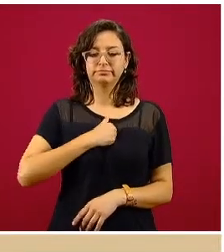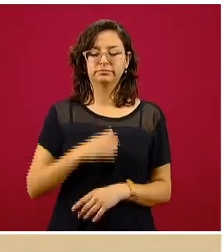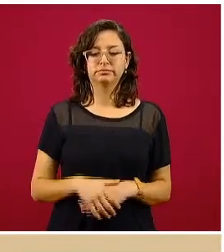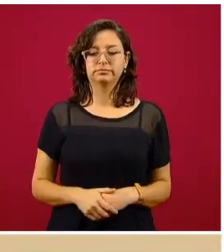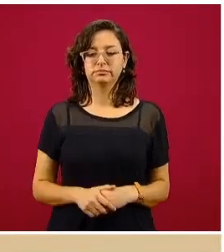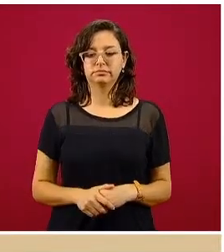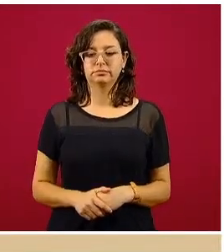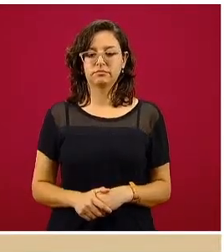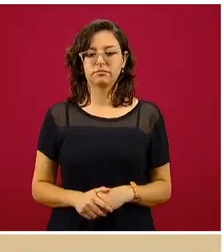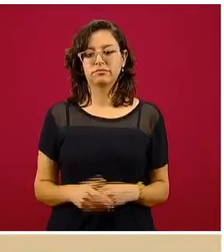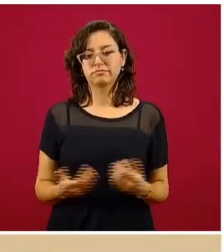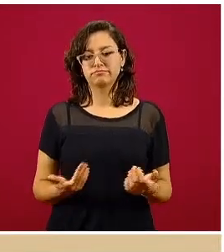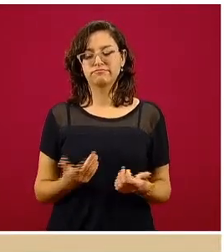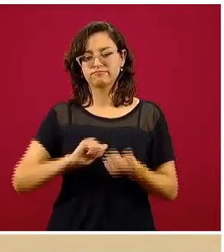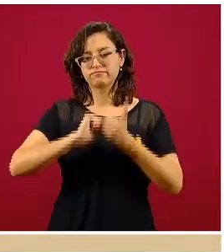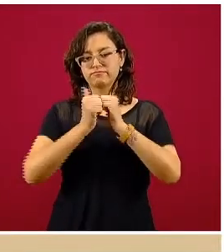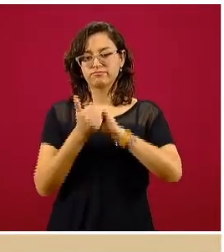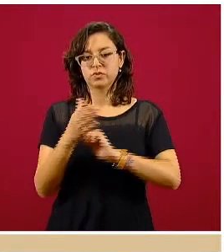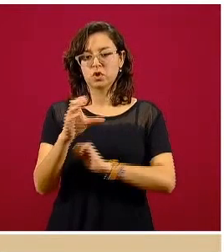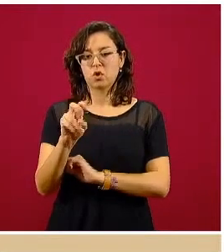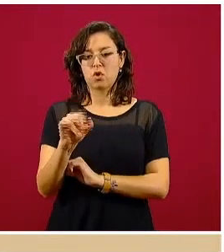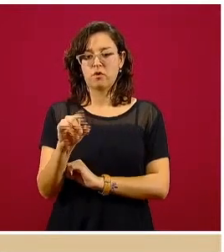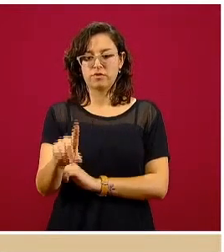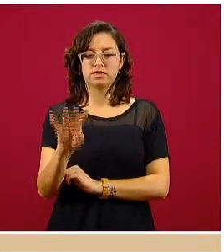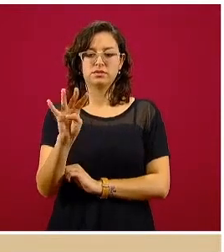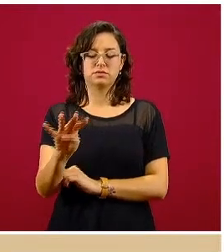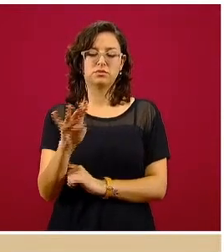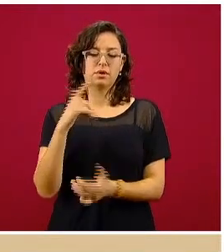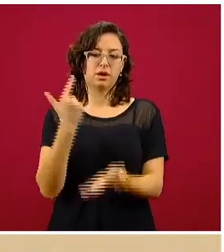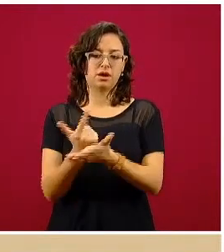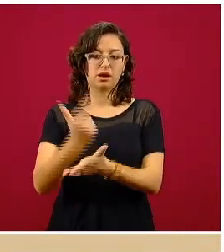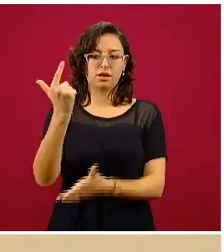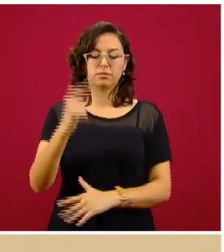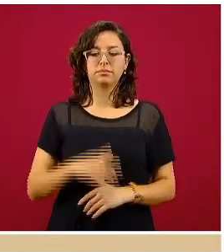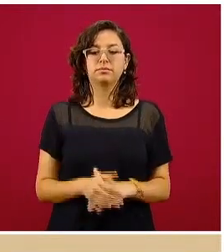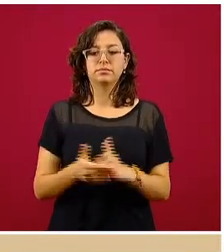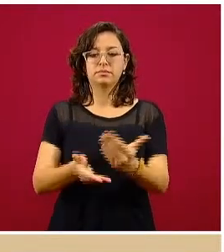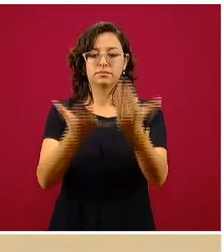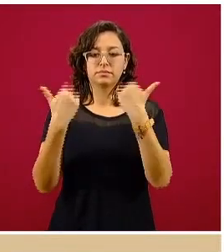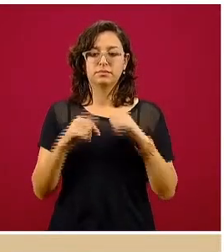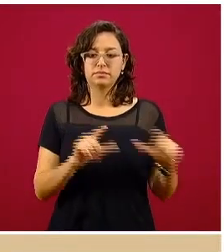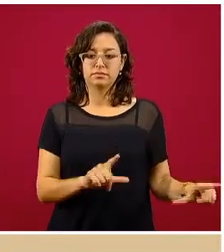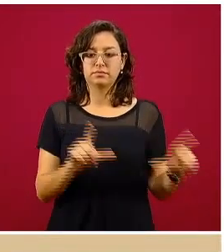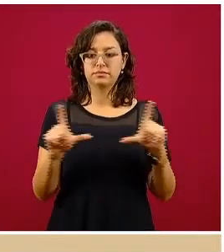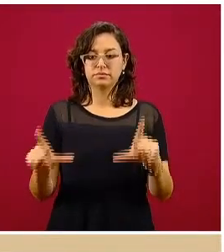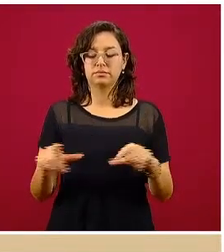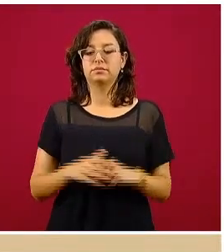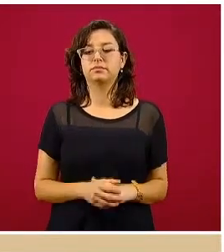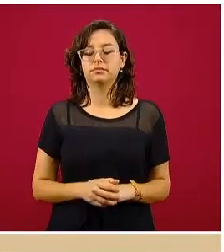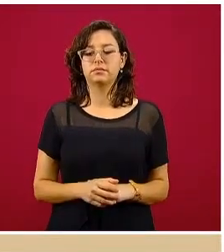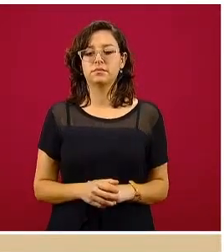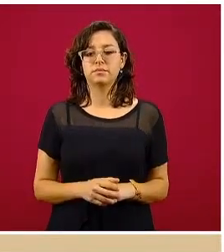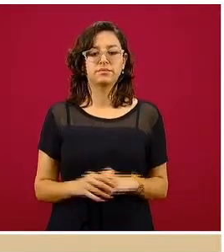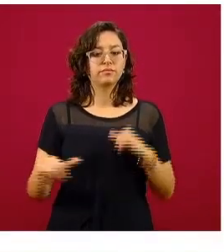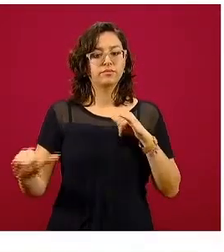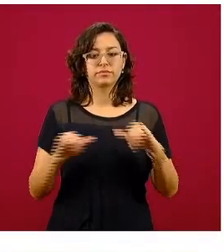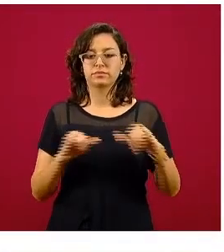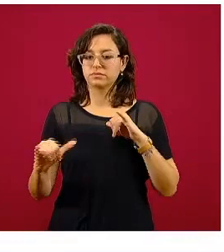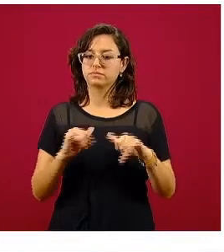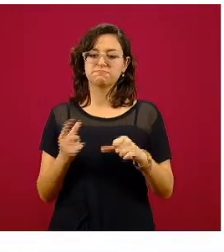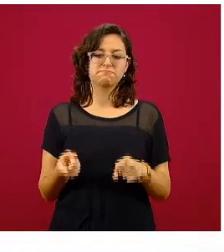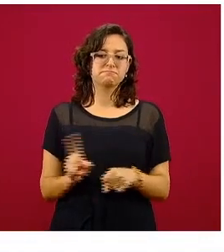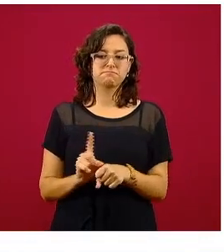a causa de las complicaciones que da COVID-19. Veamos la siguiente diapositiva, es el mapa que todos los días